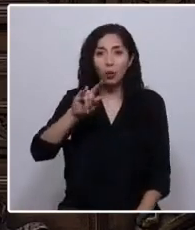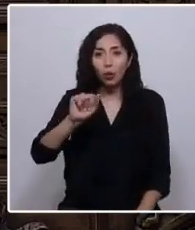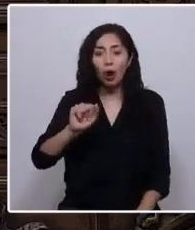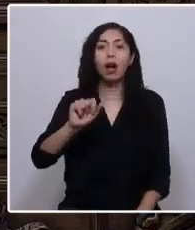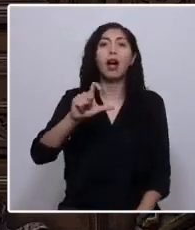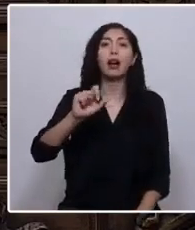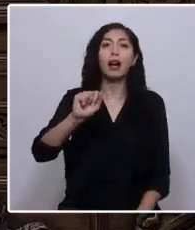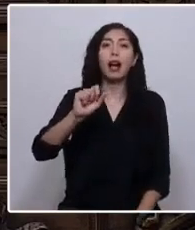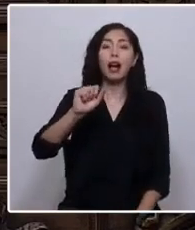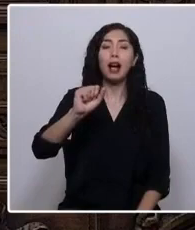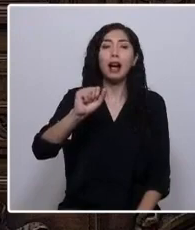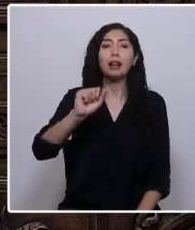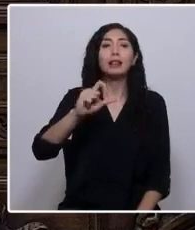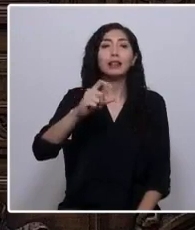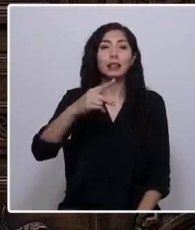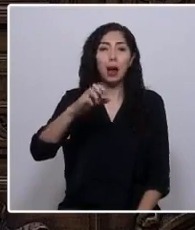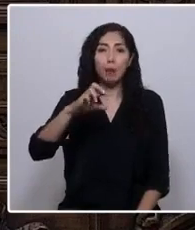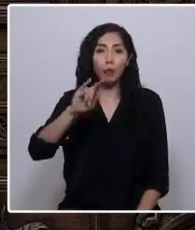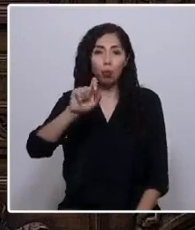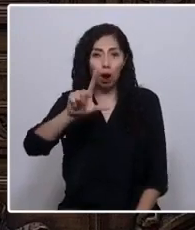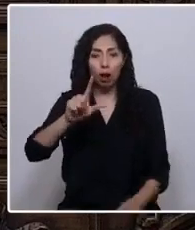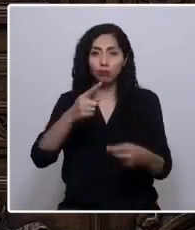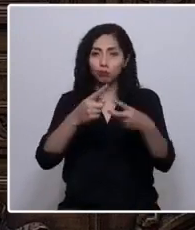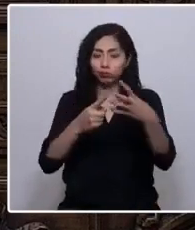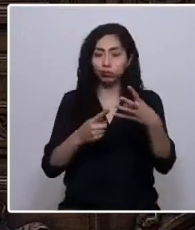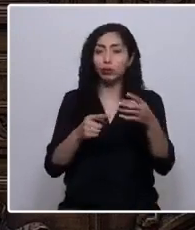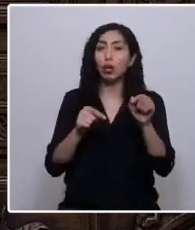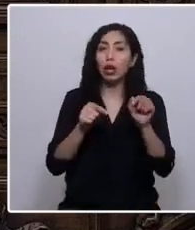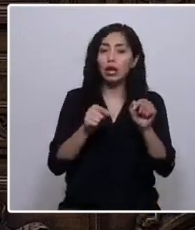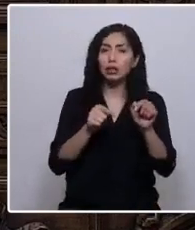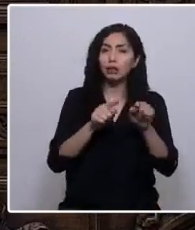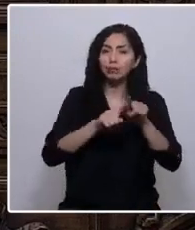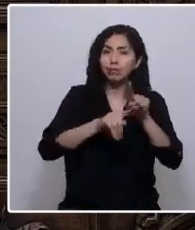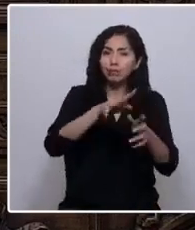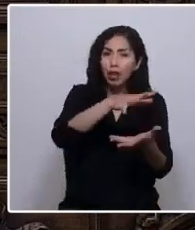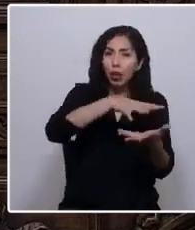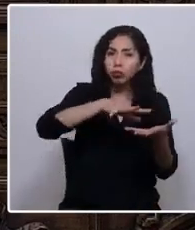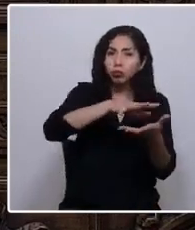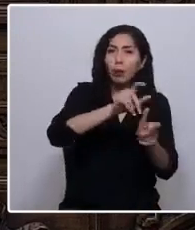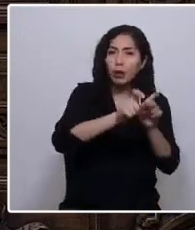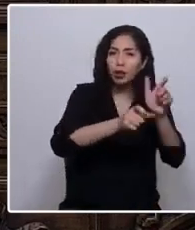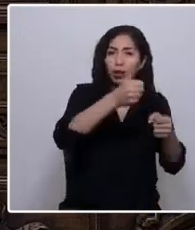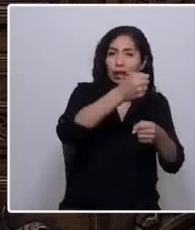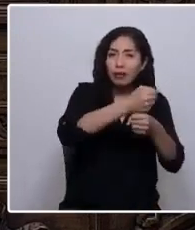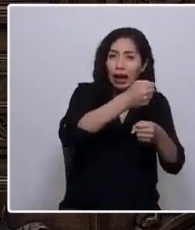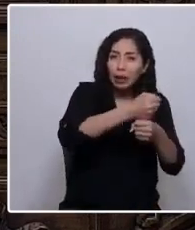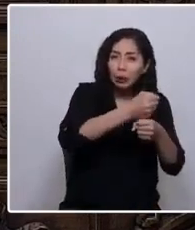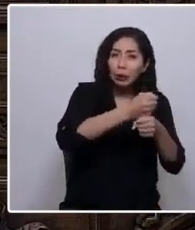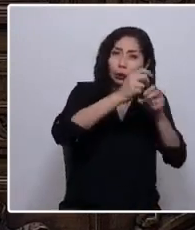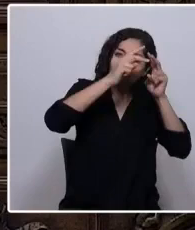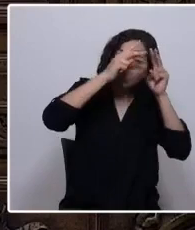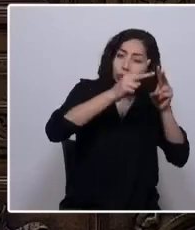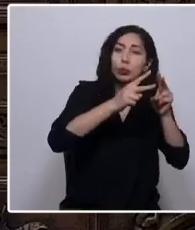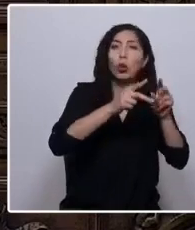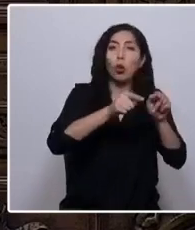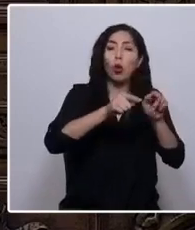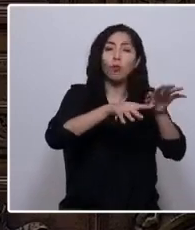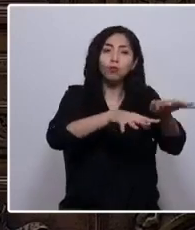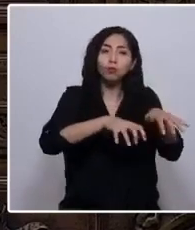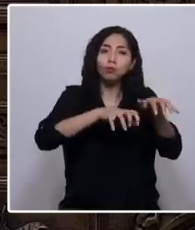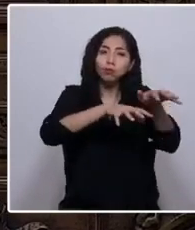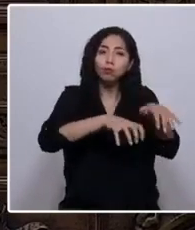tierra que forja su destino desde las personas honradas y trabajadoras que cultivan la tierra,